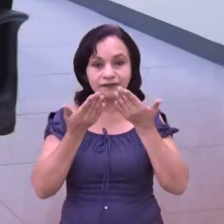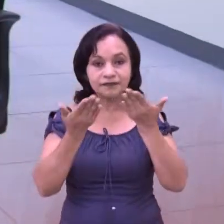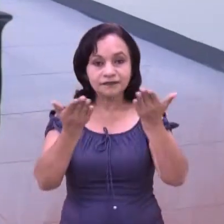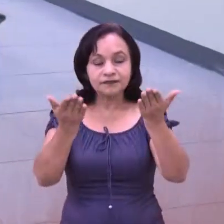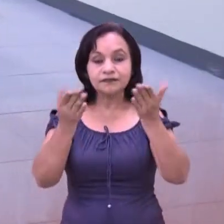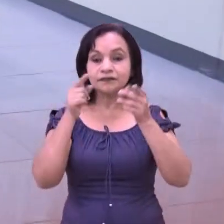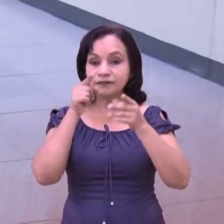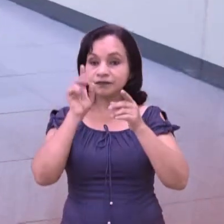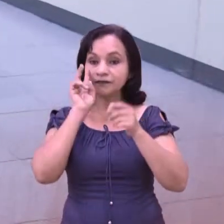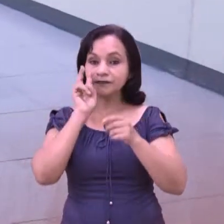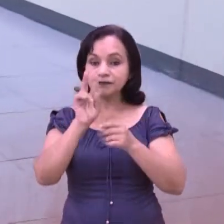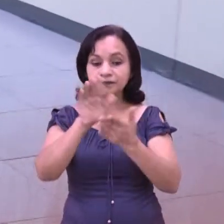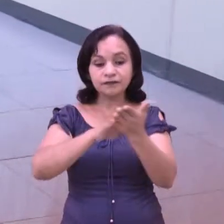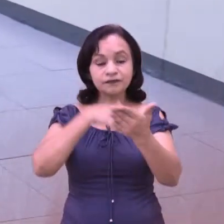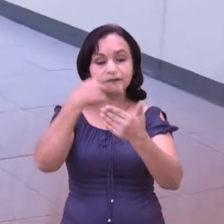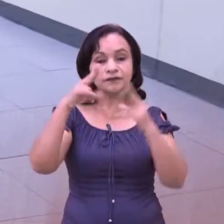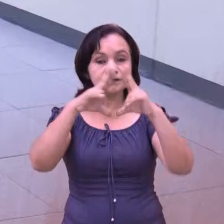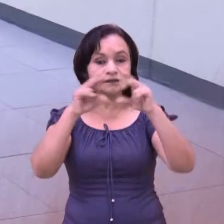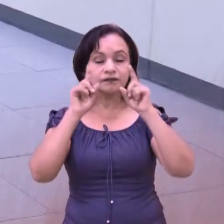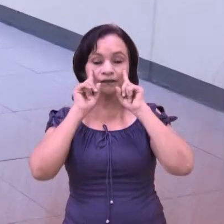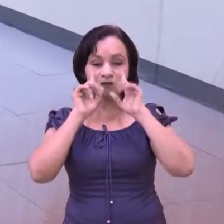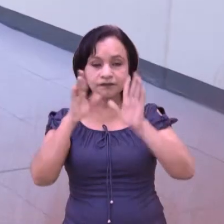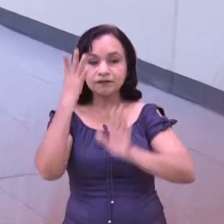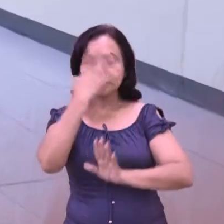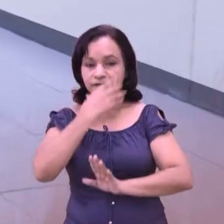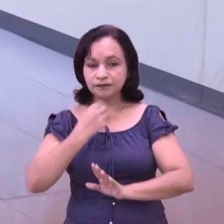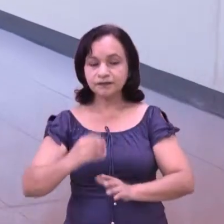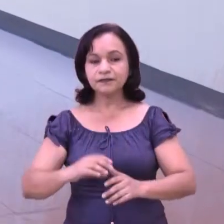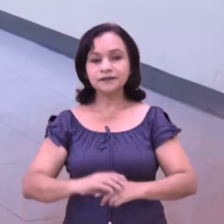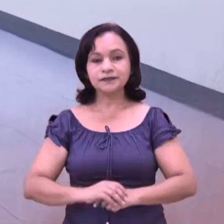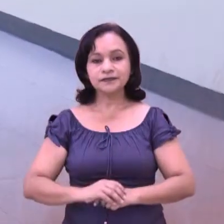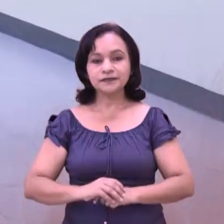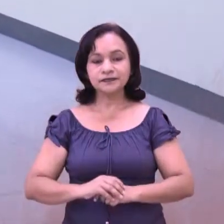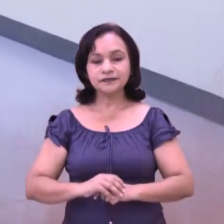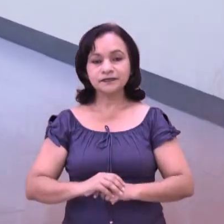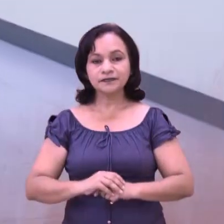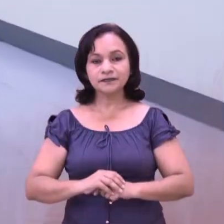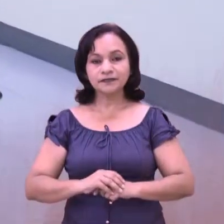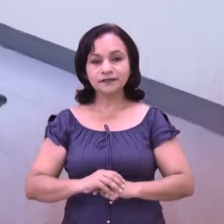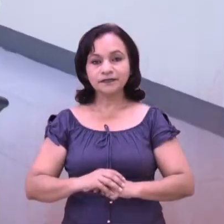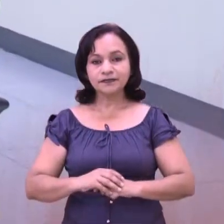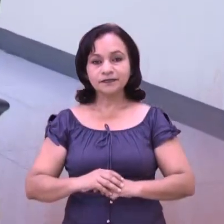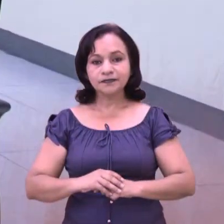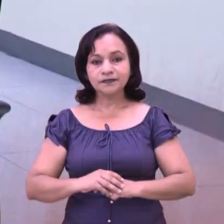con mucha más información. Le invitamos a seguir pendiente de su programa Nicaragua, Linda y Segura.